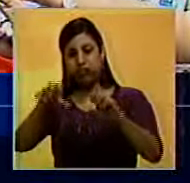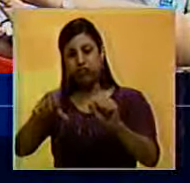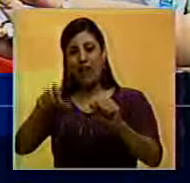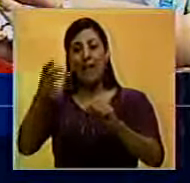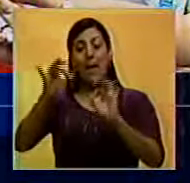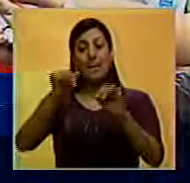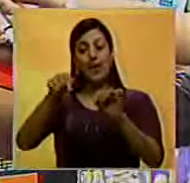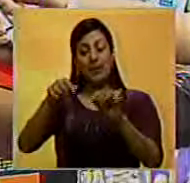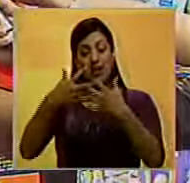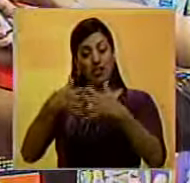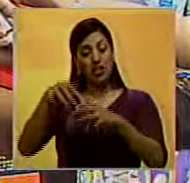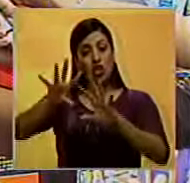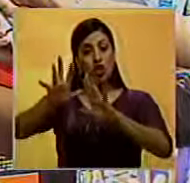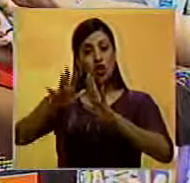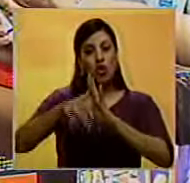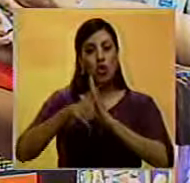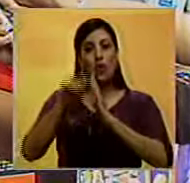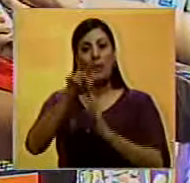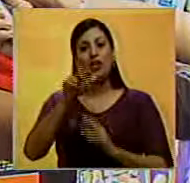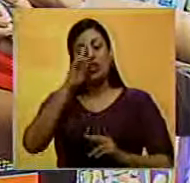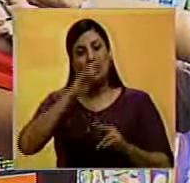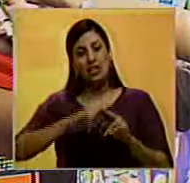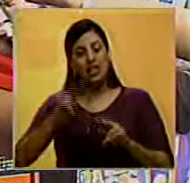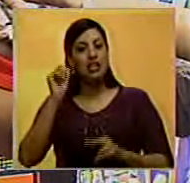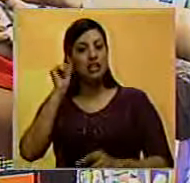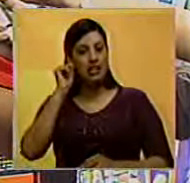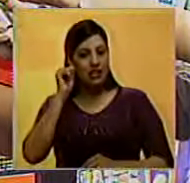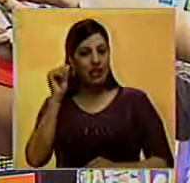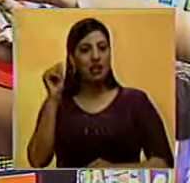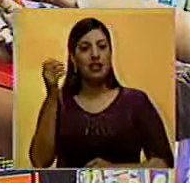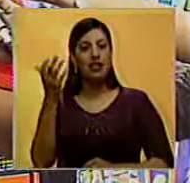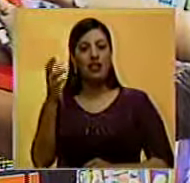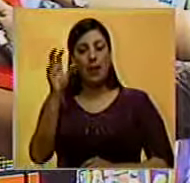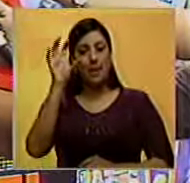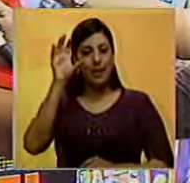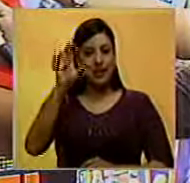robarle la Navidad a los niños y a las niñas de la patria.